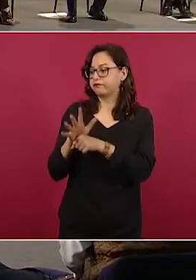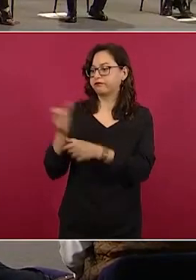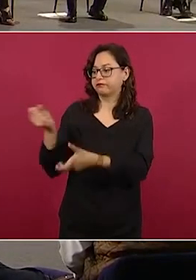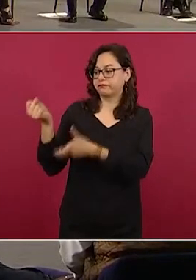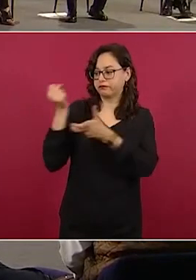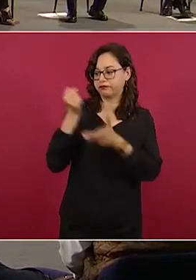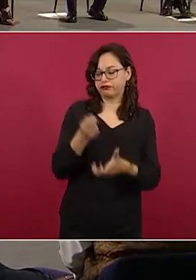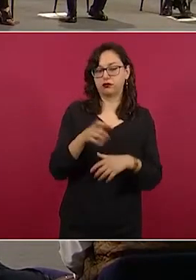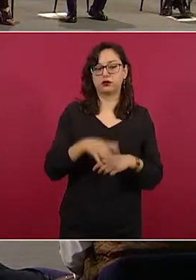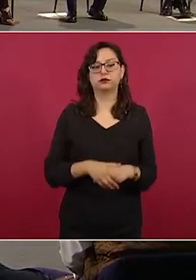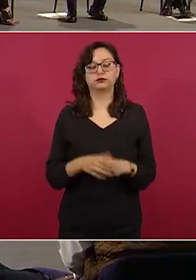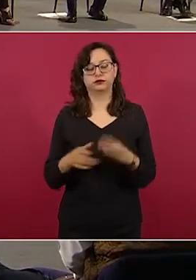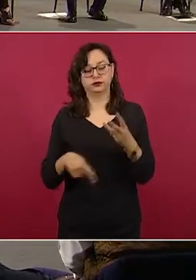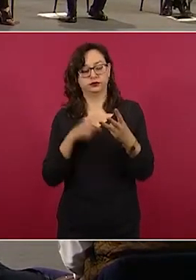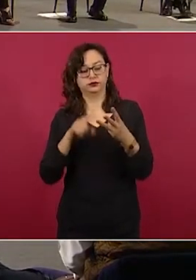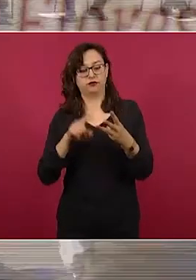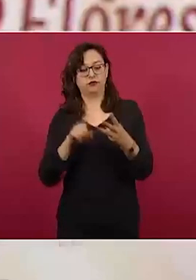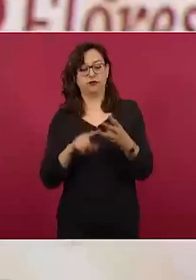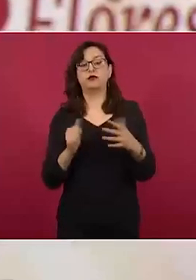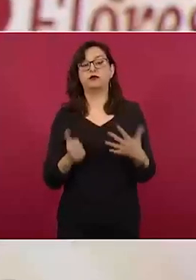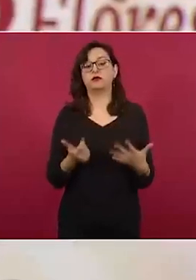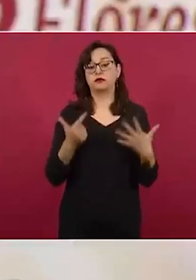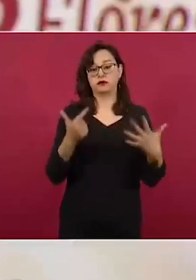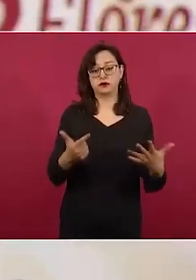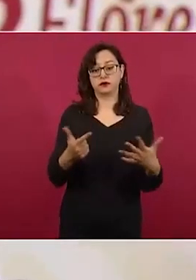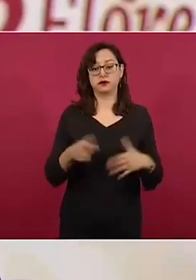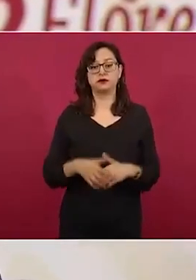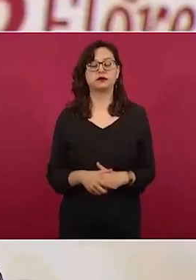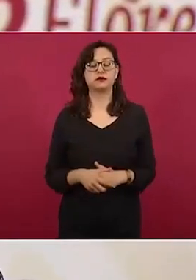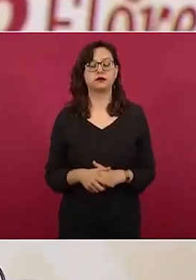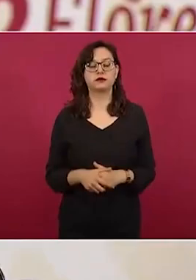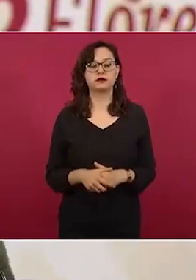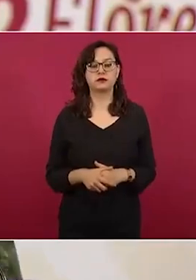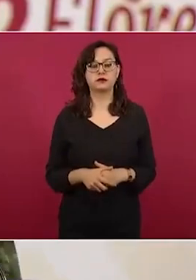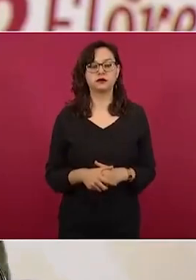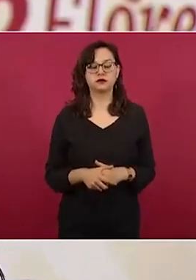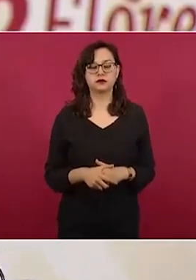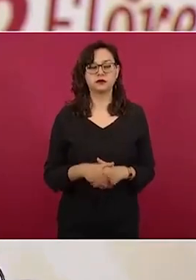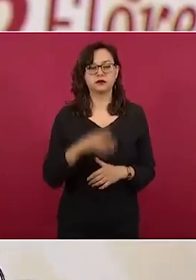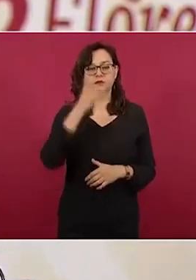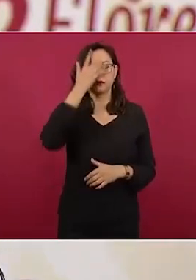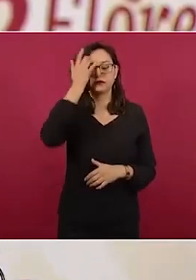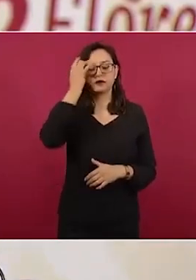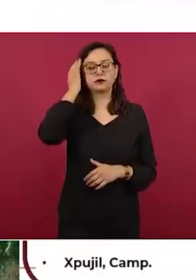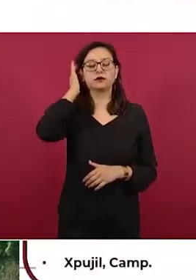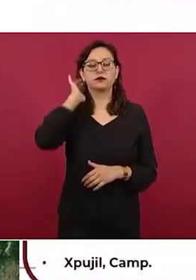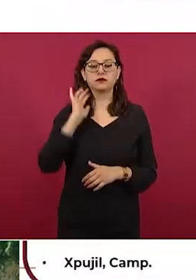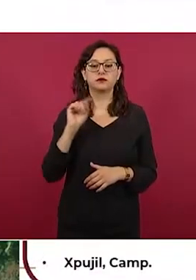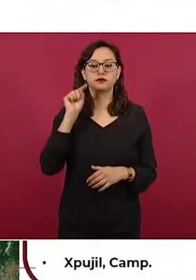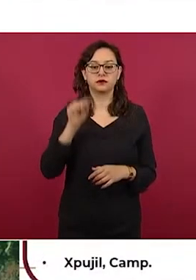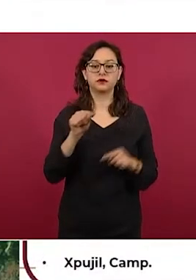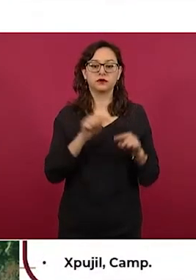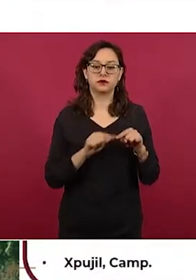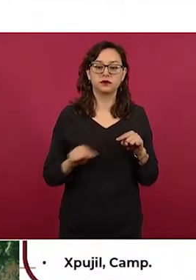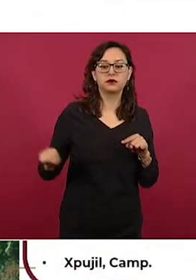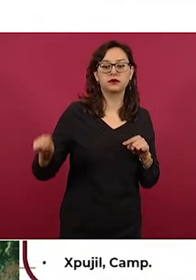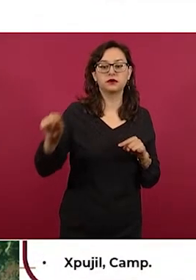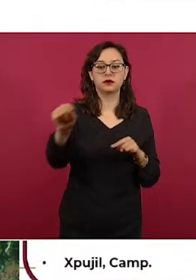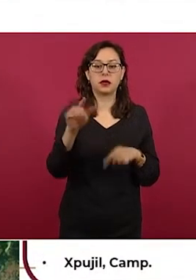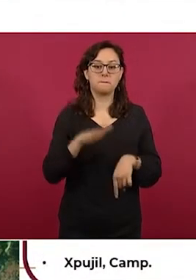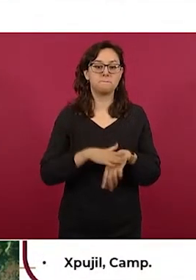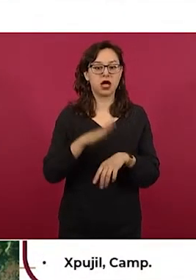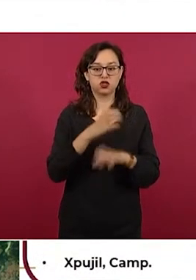tramo, el tramo siete. Este tramo es el que tiene la mayor vocación para el movimiento de